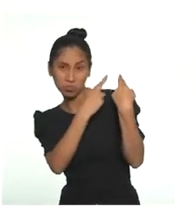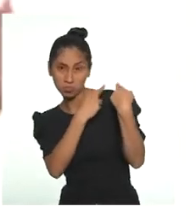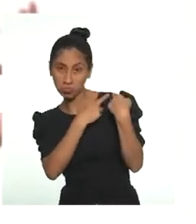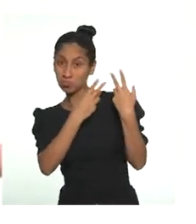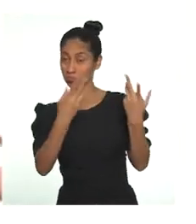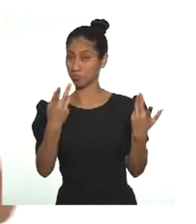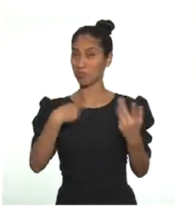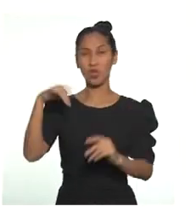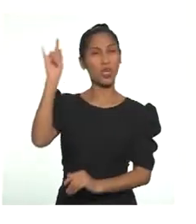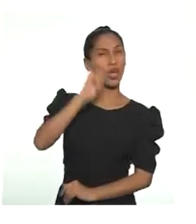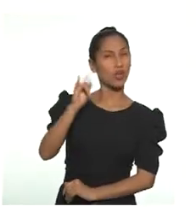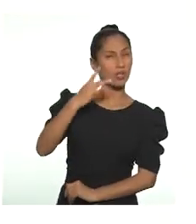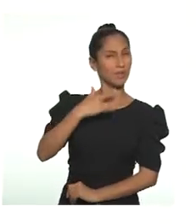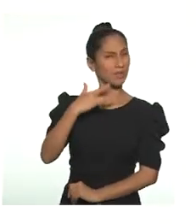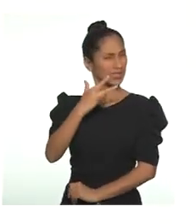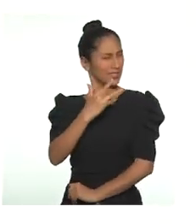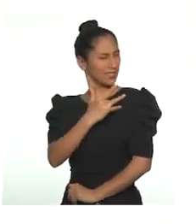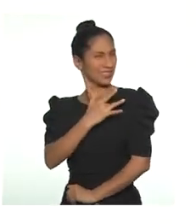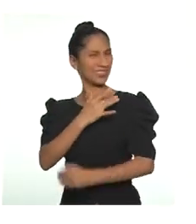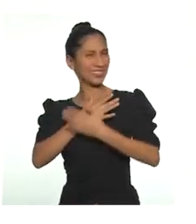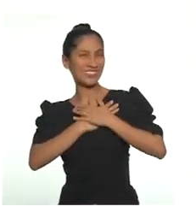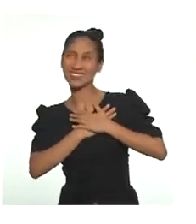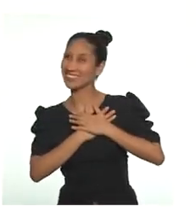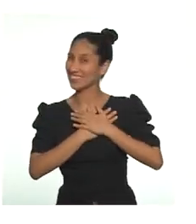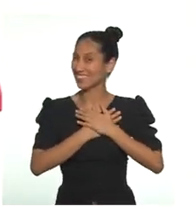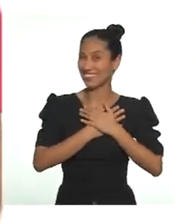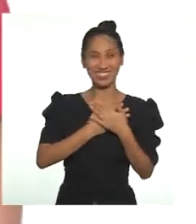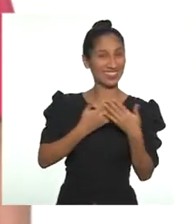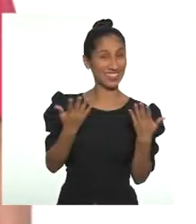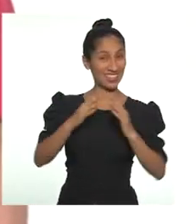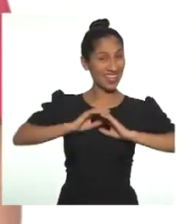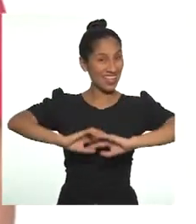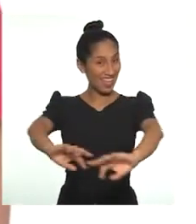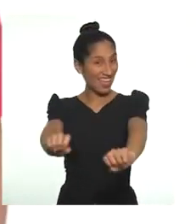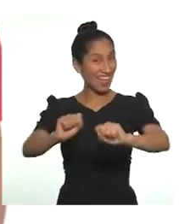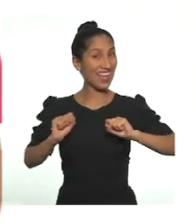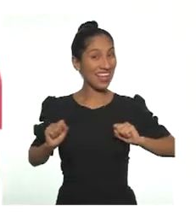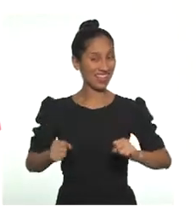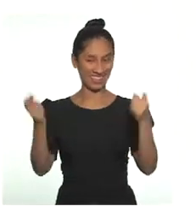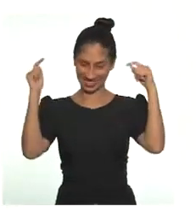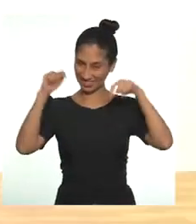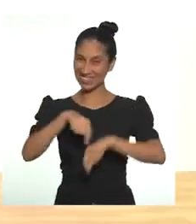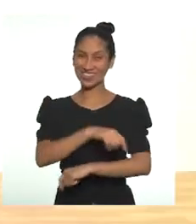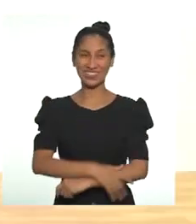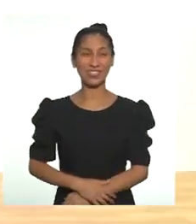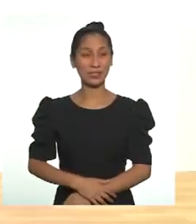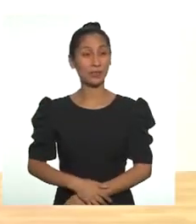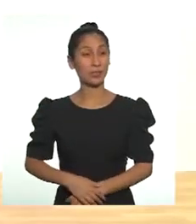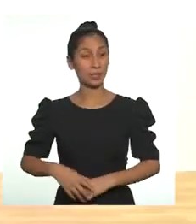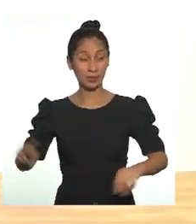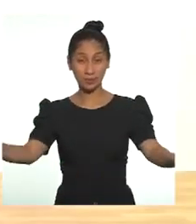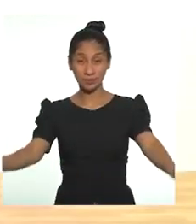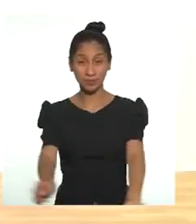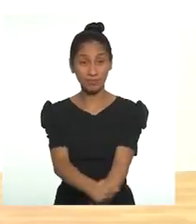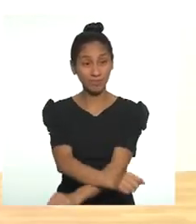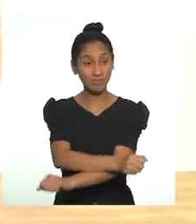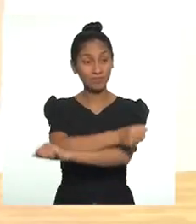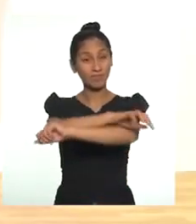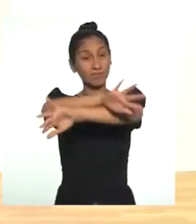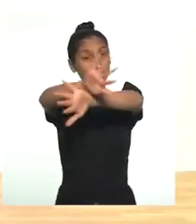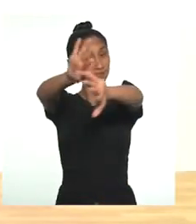voy a utilizar ese sentimiento, esa sensación para moverme. Aquí voy, voy a inhalar,